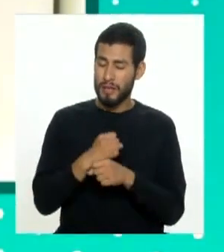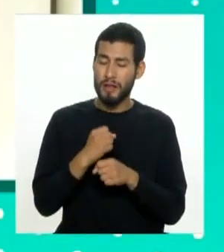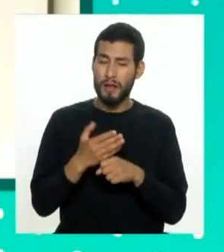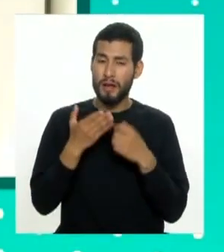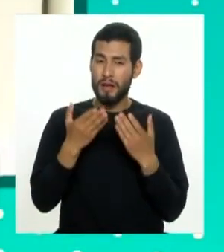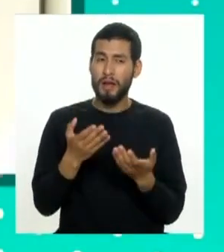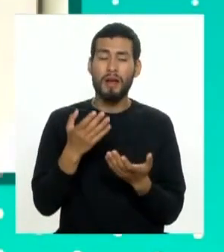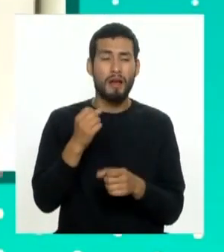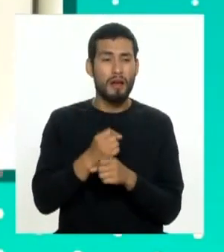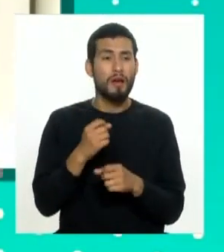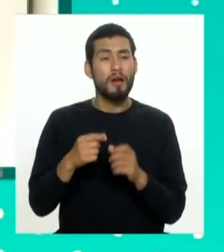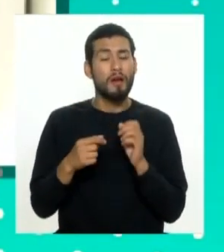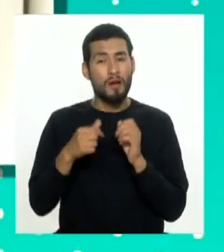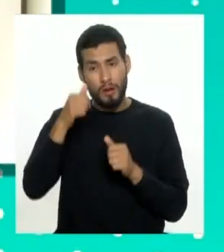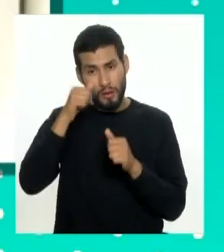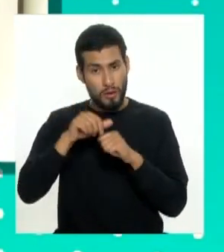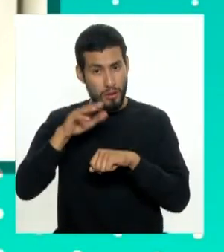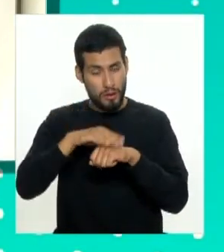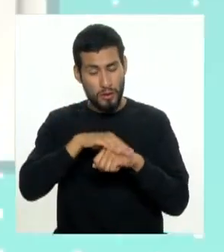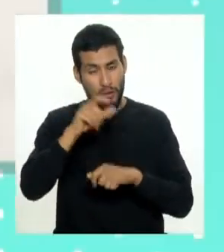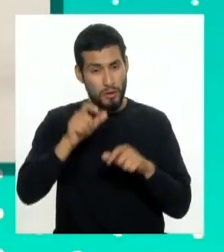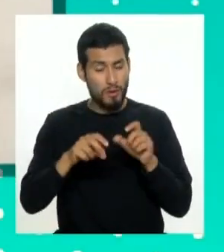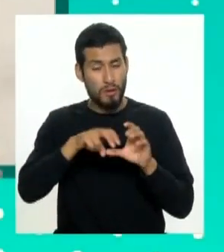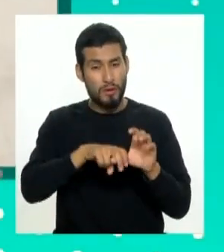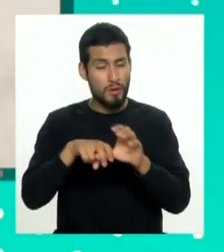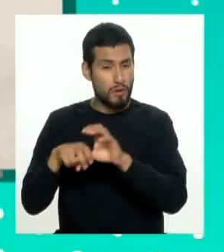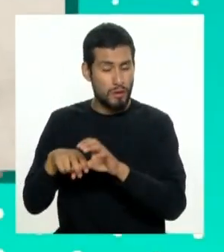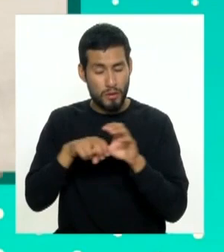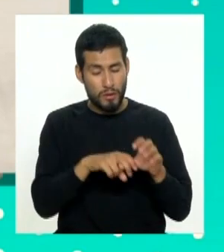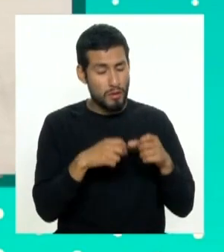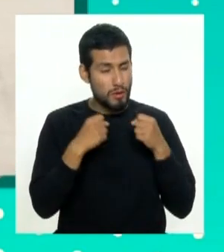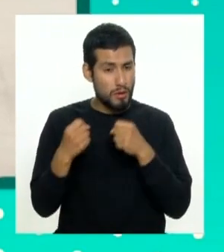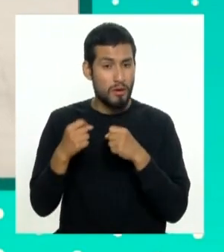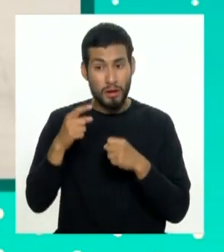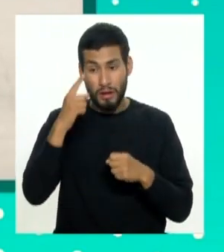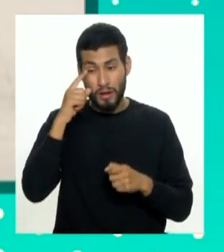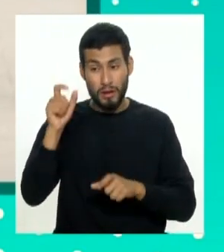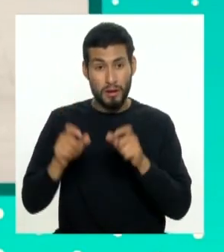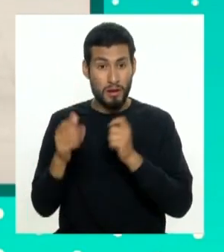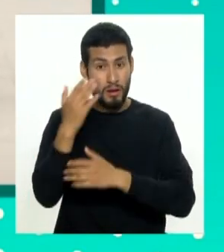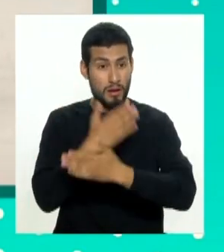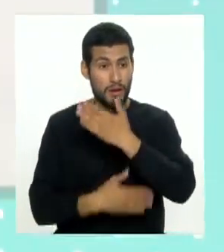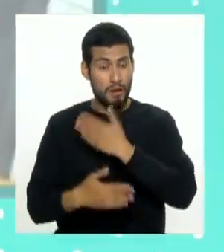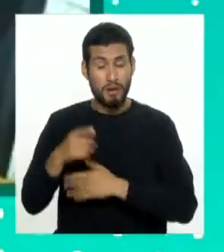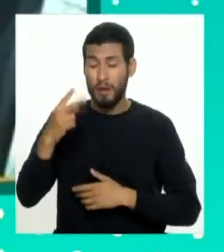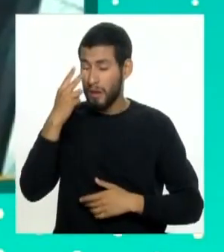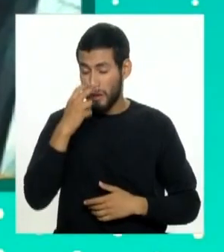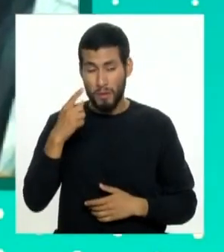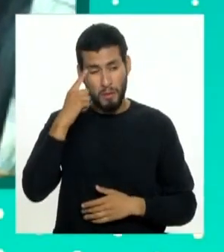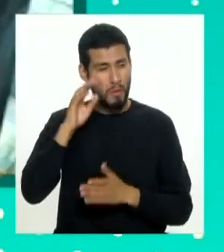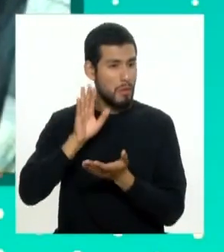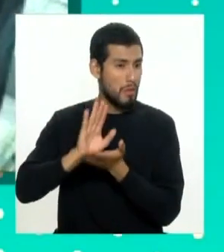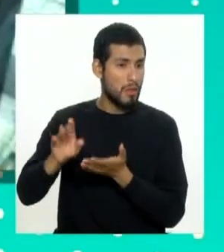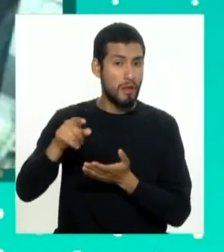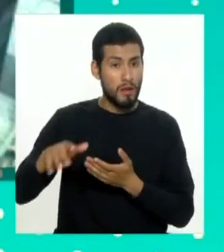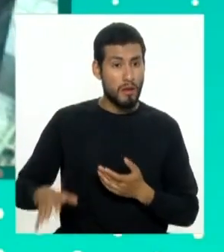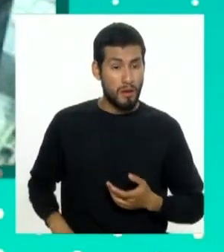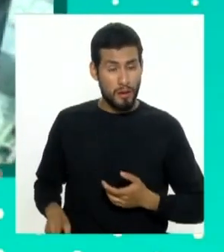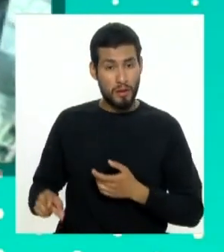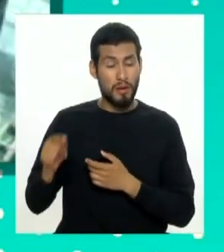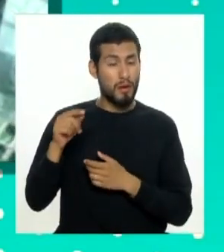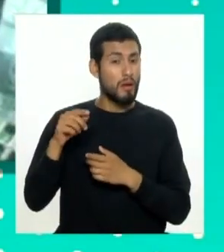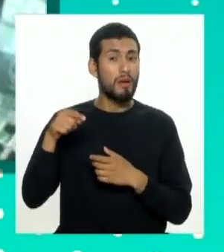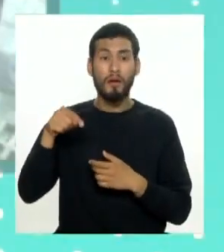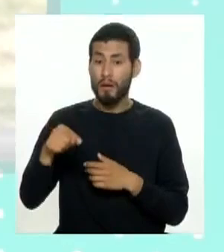recuerda a todos los conductores de medios de transporte que negar a una persona con discapacidad visual acompañada de su perro